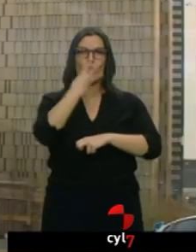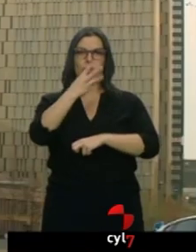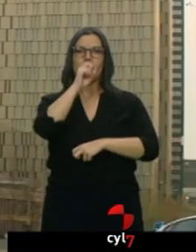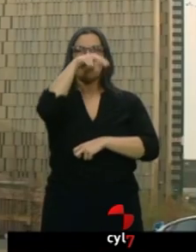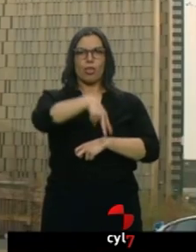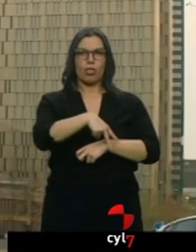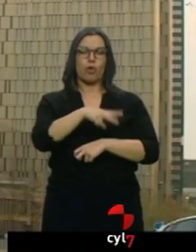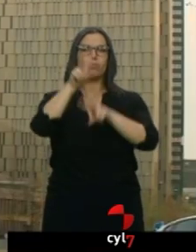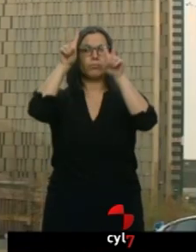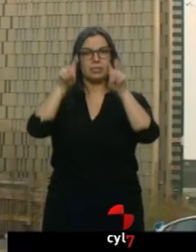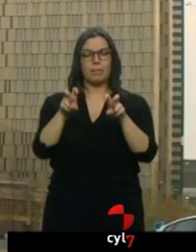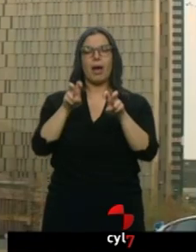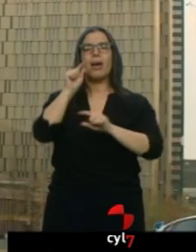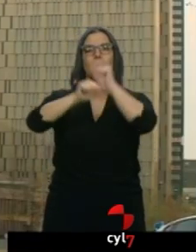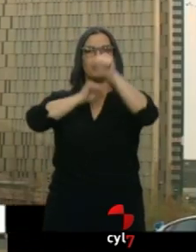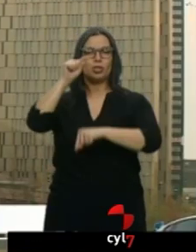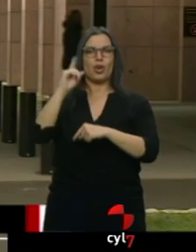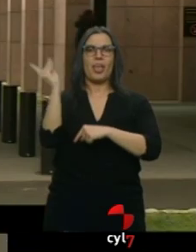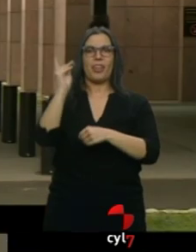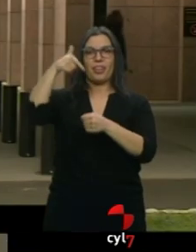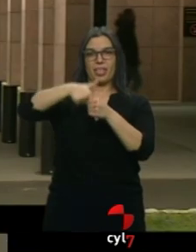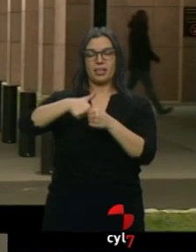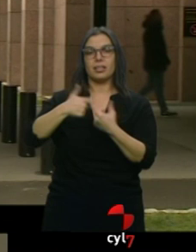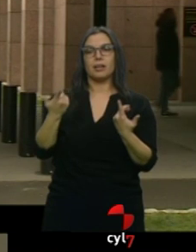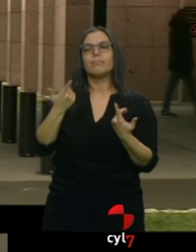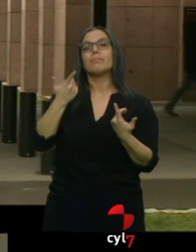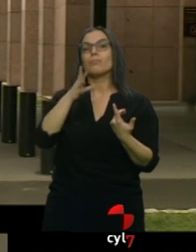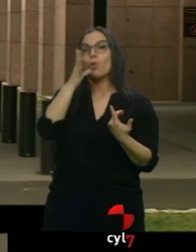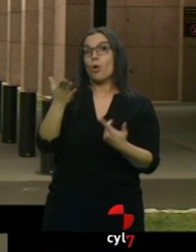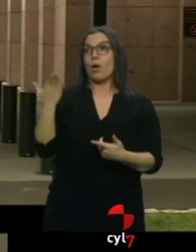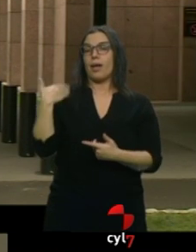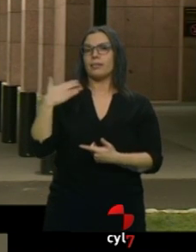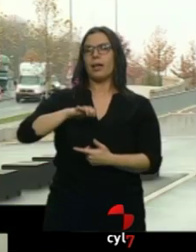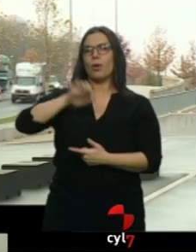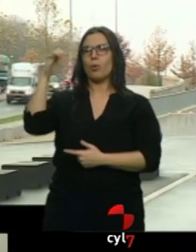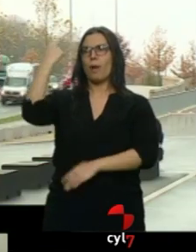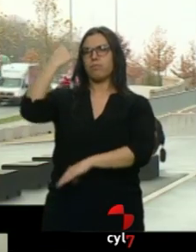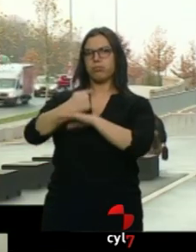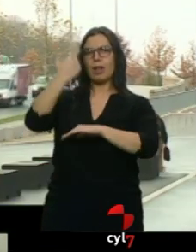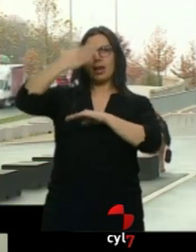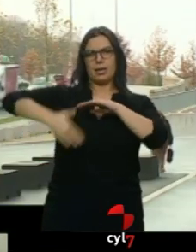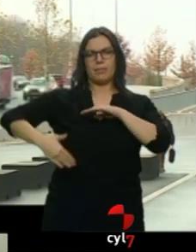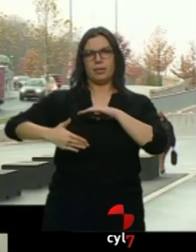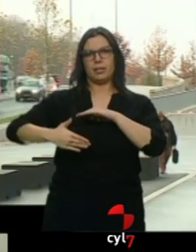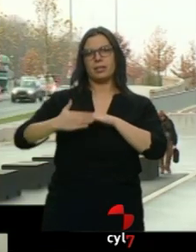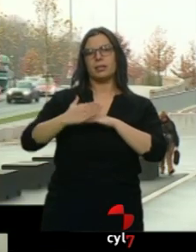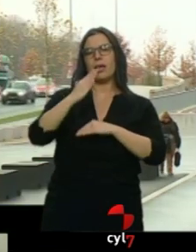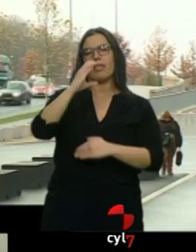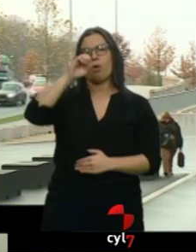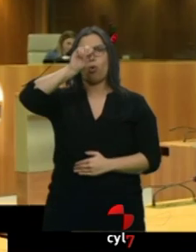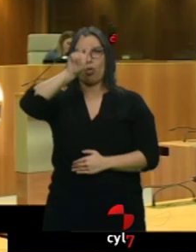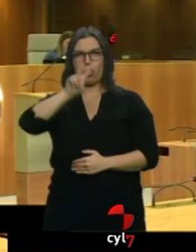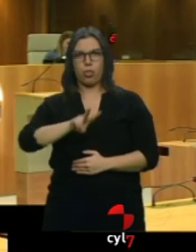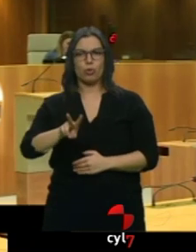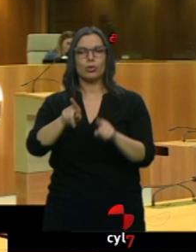órgano anula la modificación que permitía límites de óxidos de nitrógeno superiores a los fijados en la norma Euro 6 para ensayos en condiciones